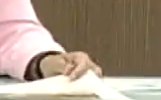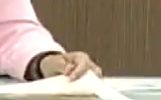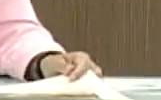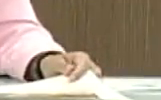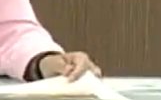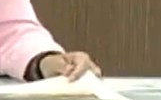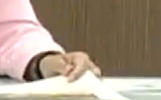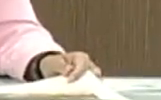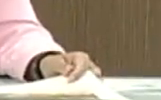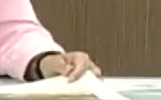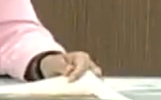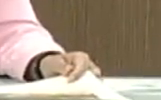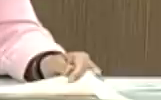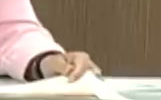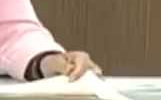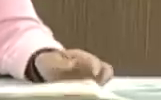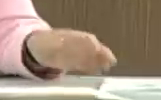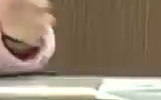Latina en